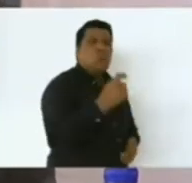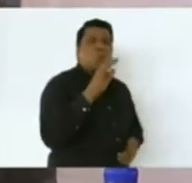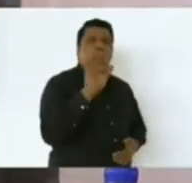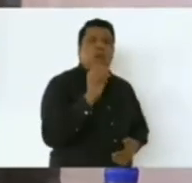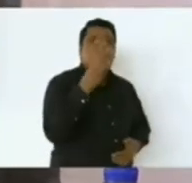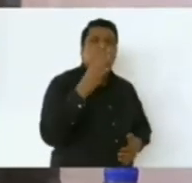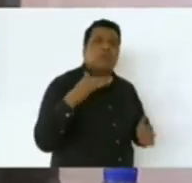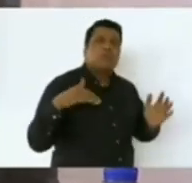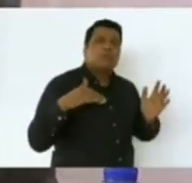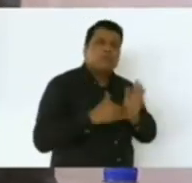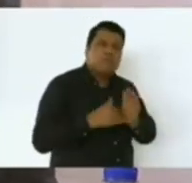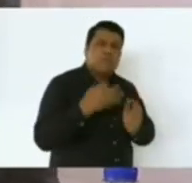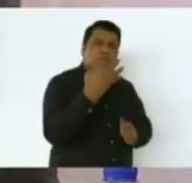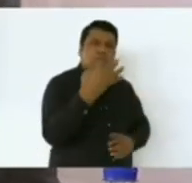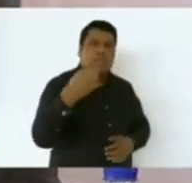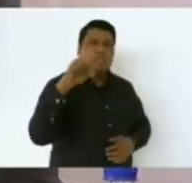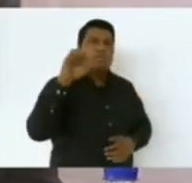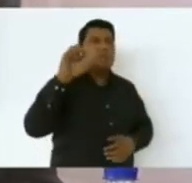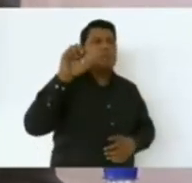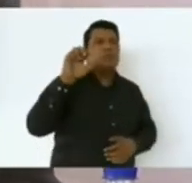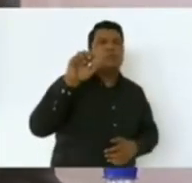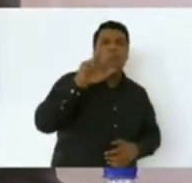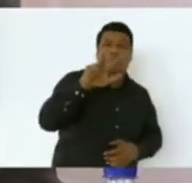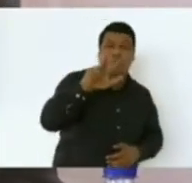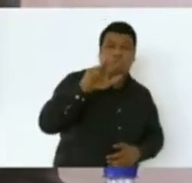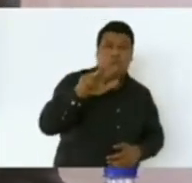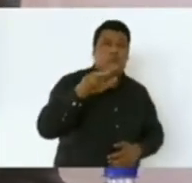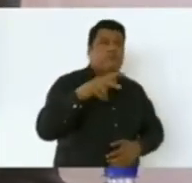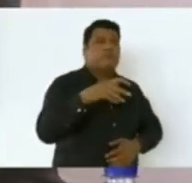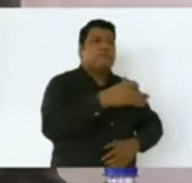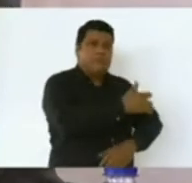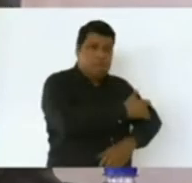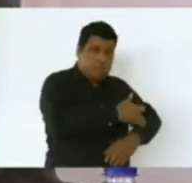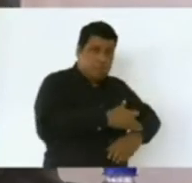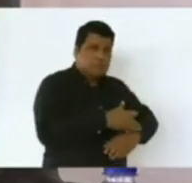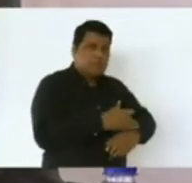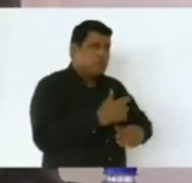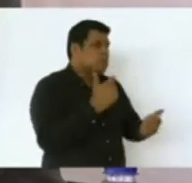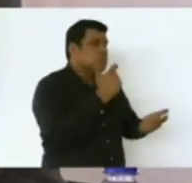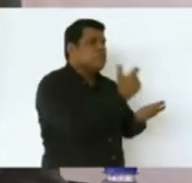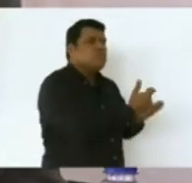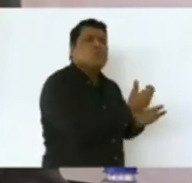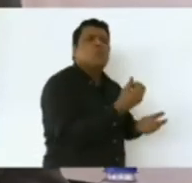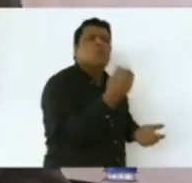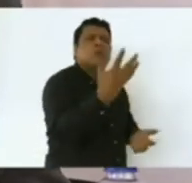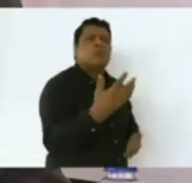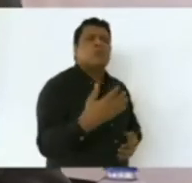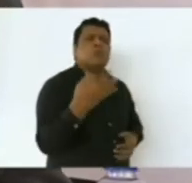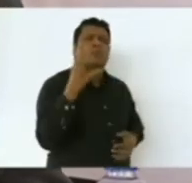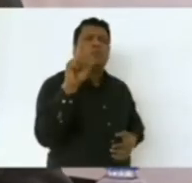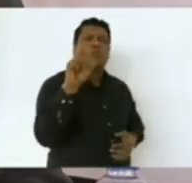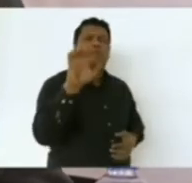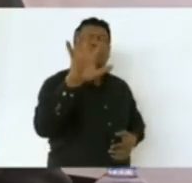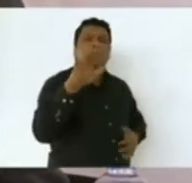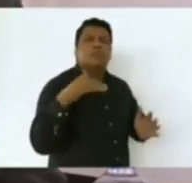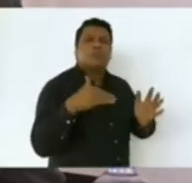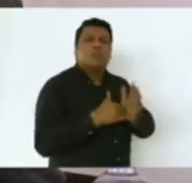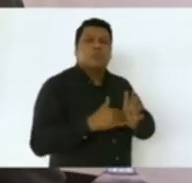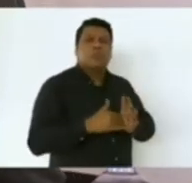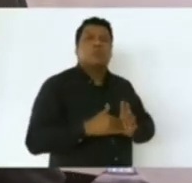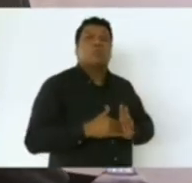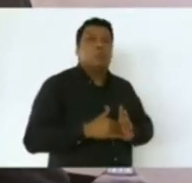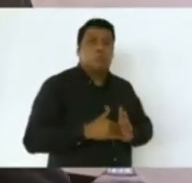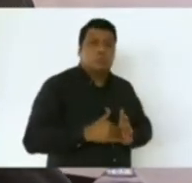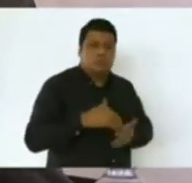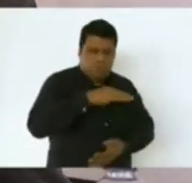.318 familias, una